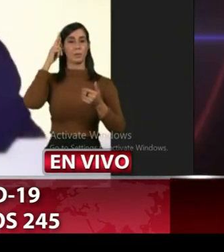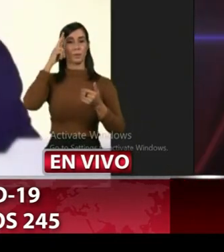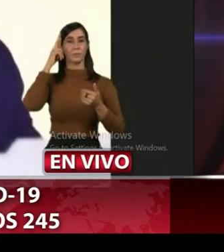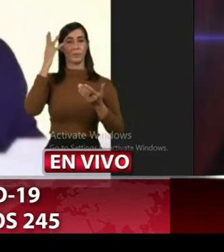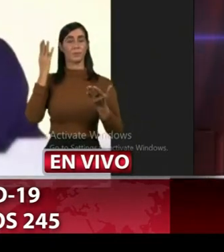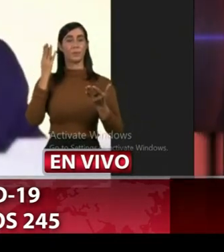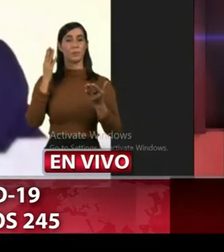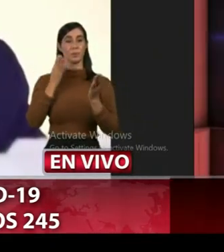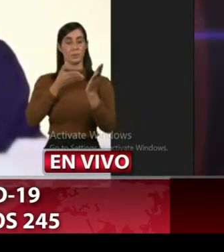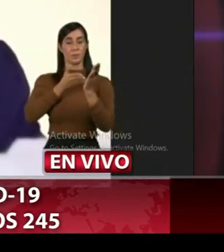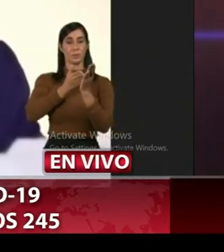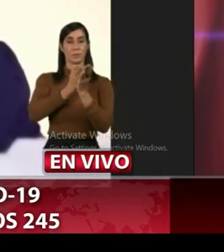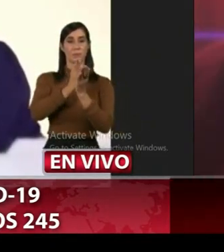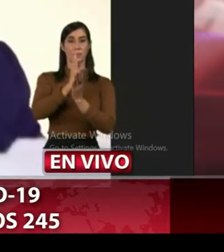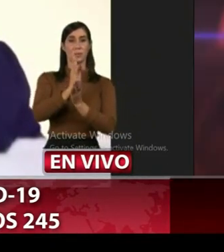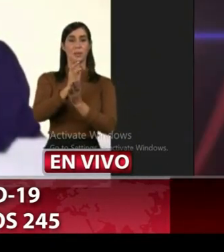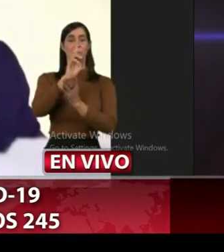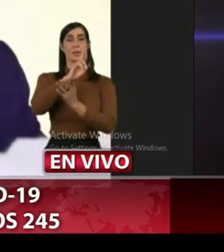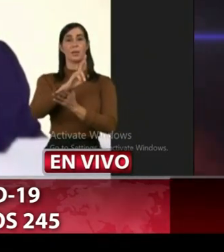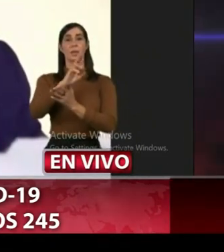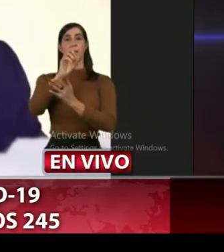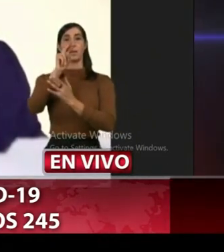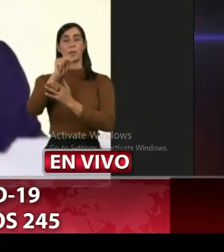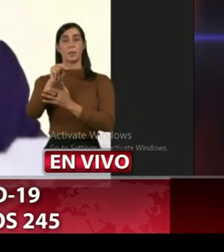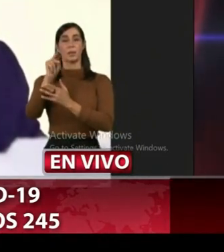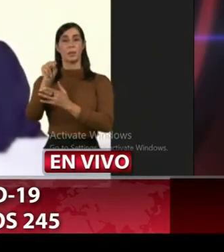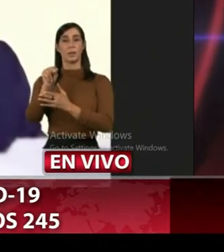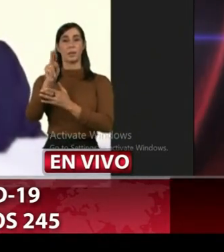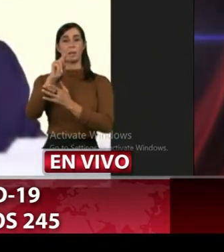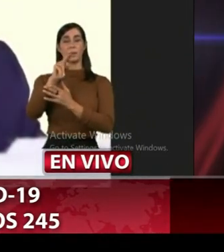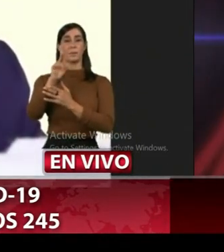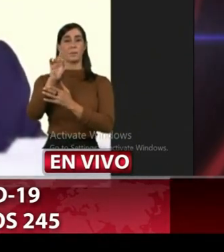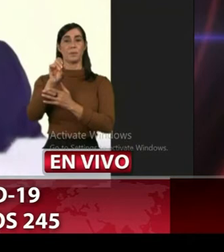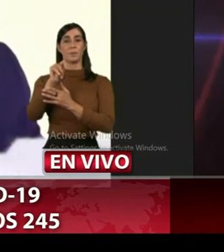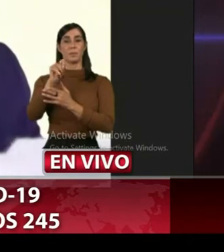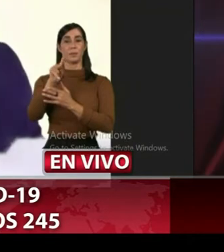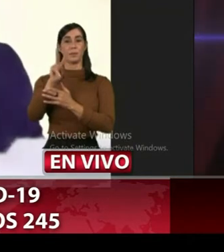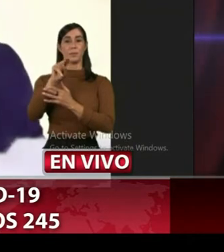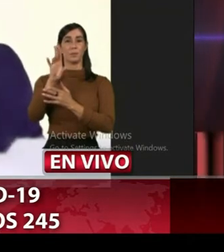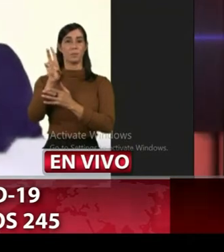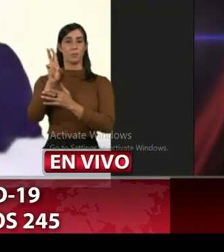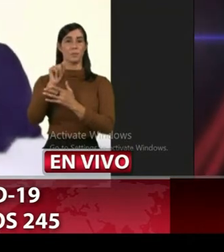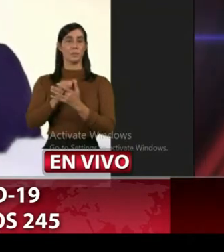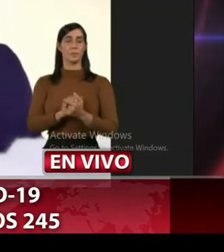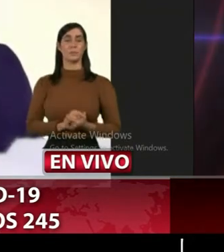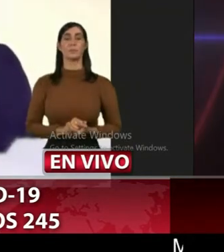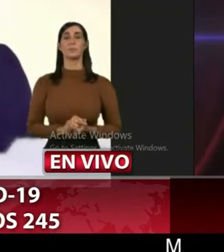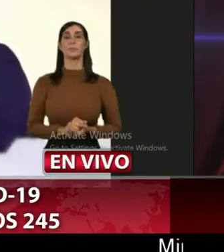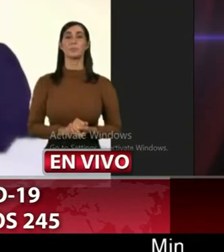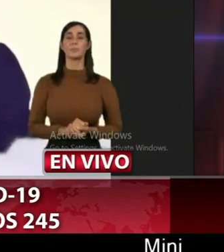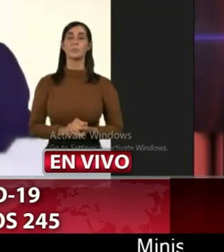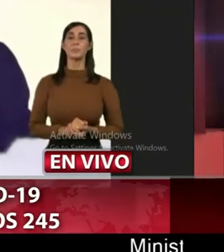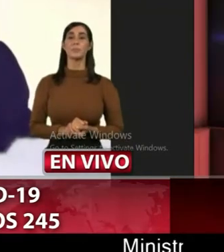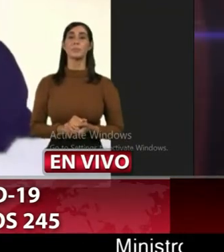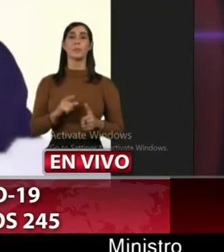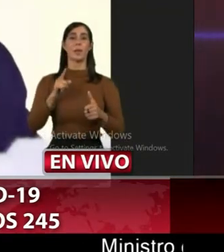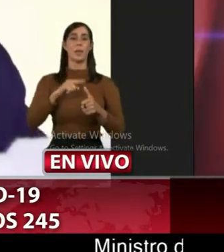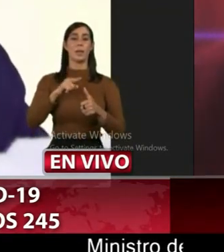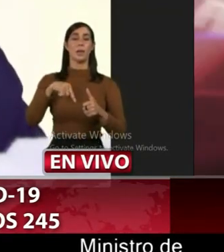que se transmite por rnn canal 27 nosotros tenemos una